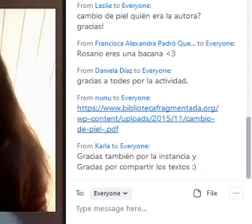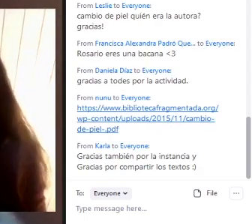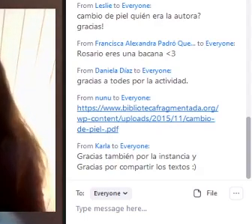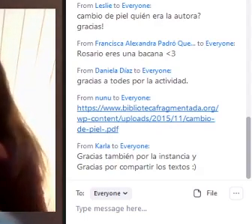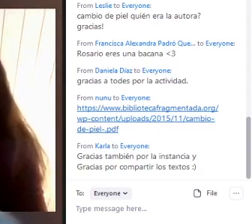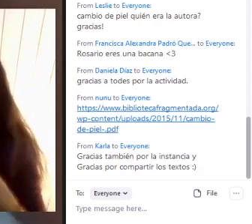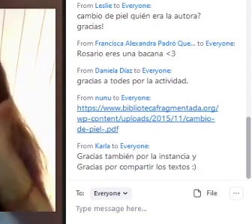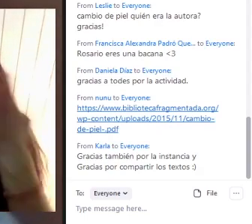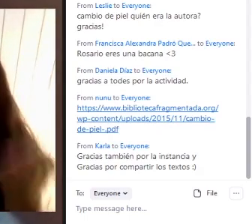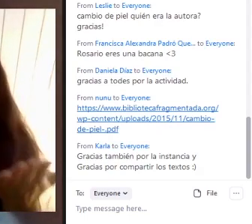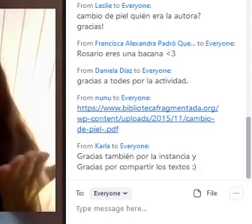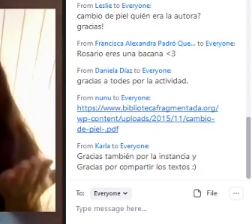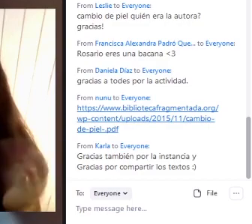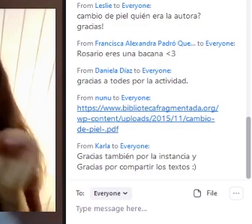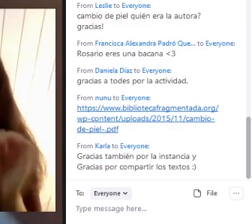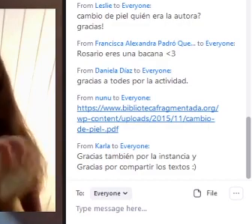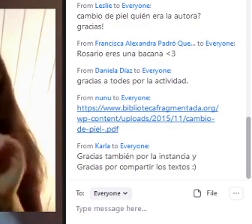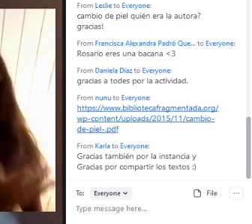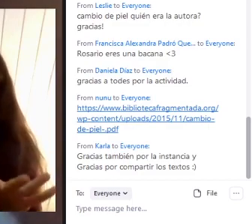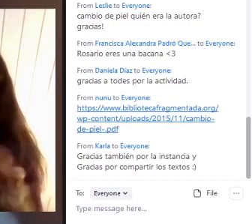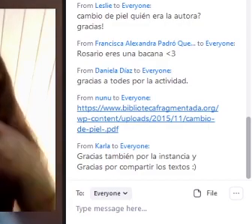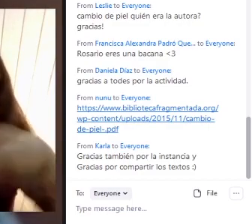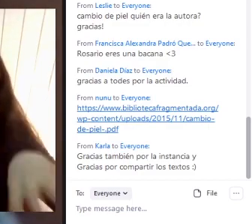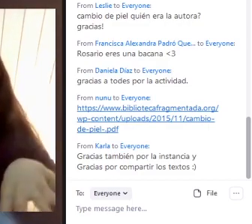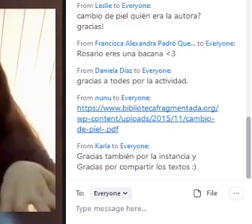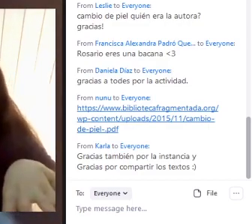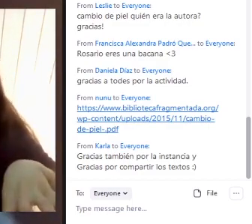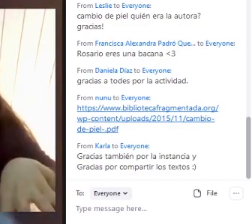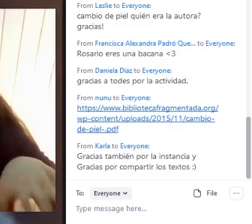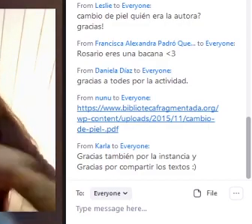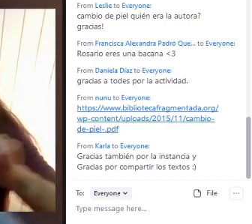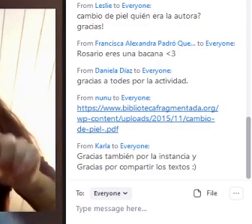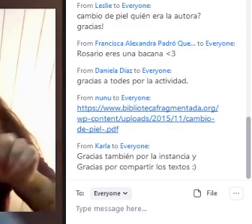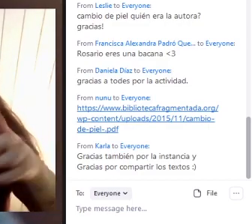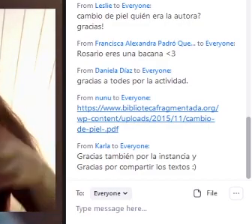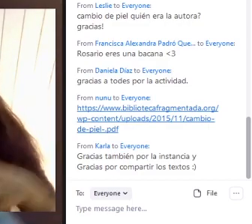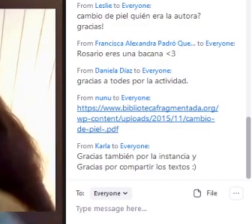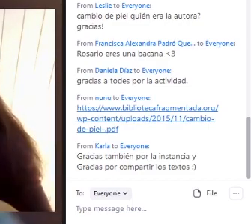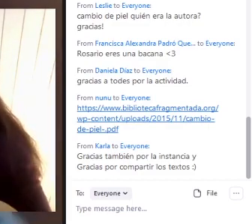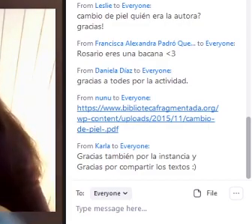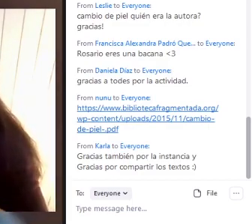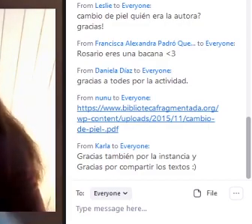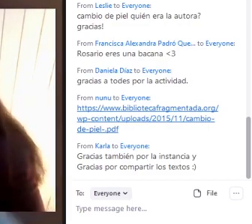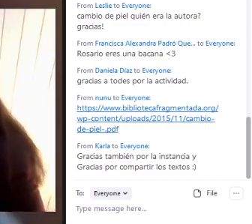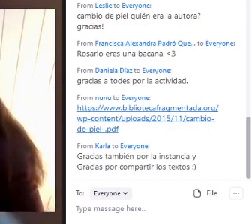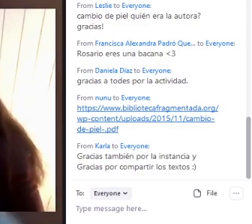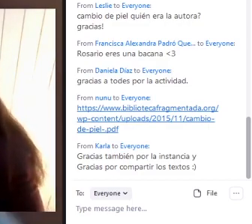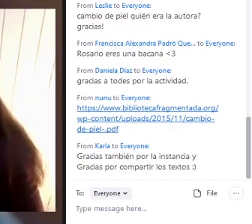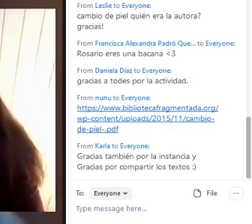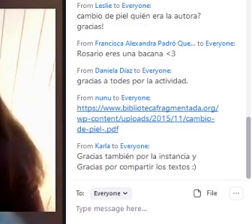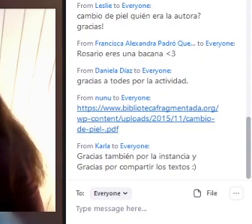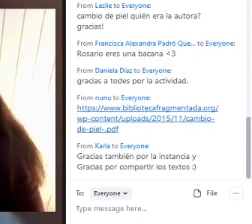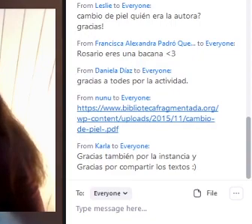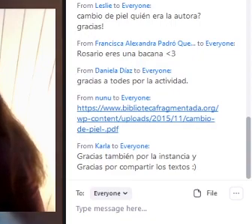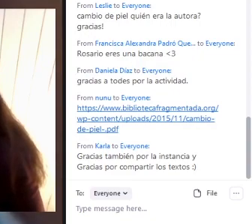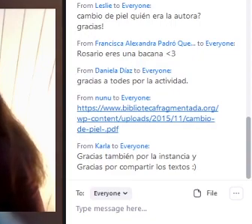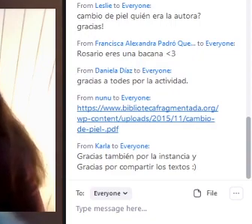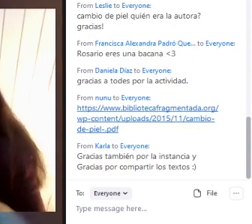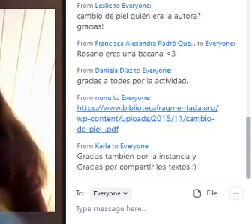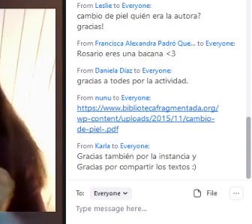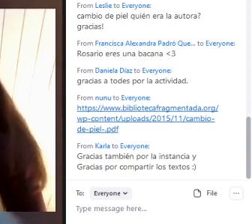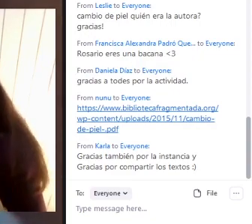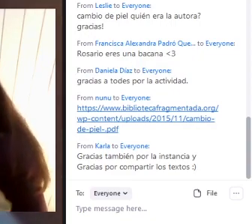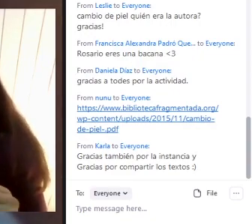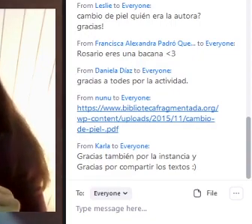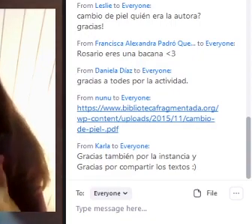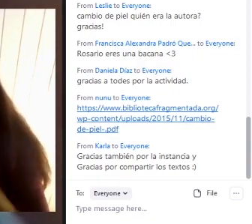¿Ya? Así que hay documentación También Para poder Para poder sacar Esos tips Que se estaban Que se estaban solicitando Ya y